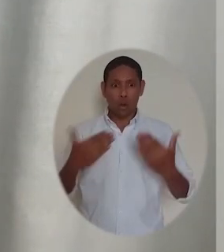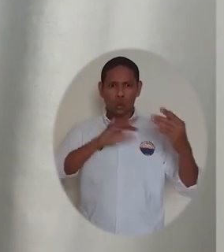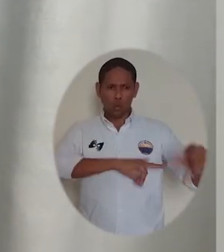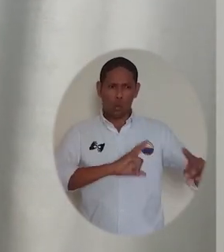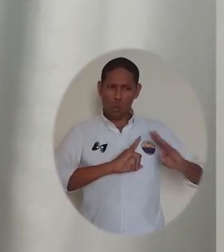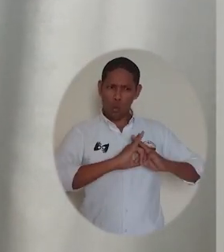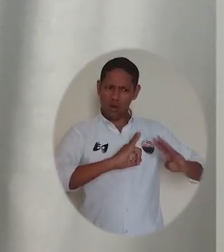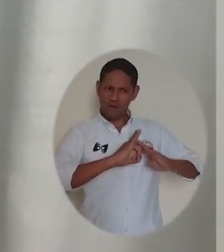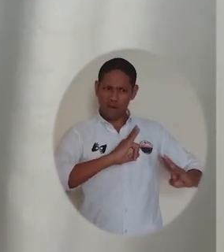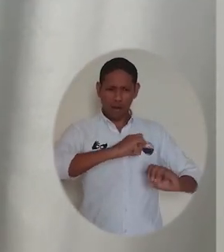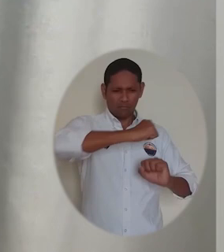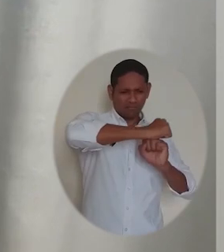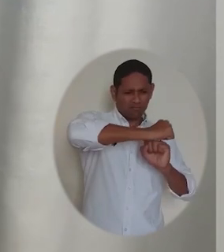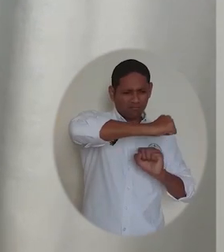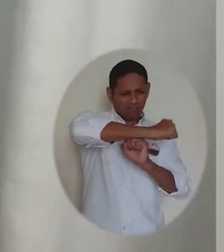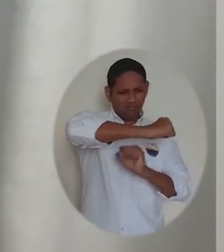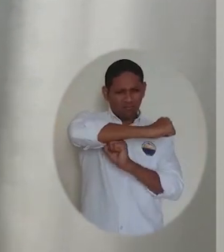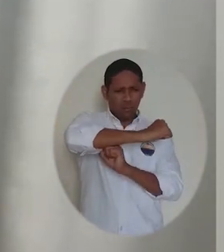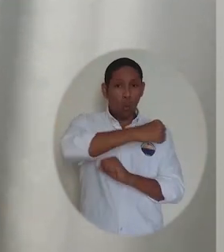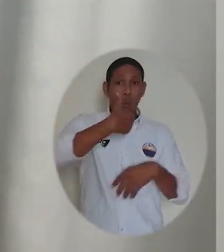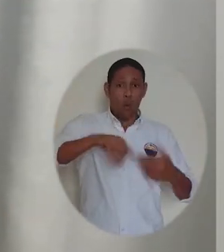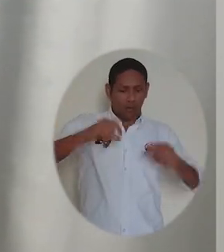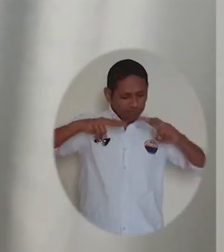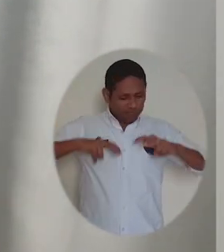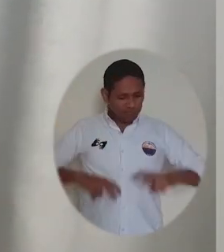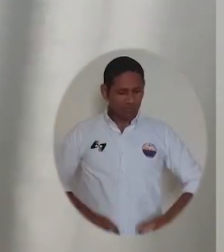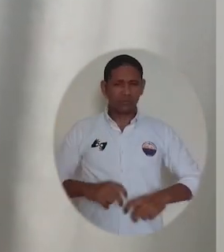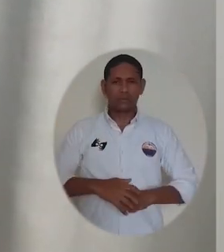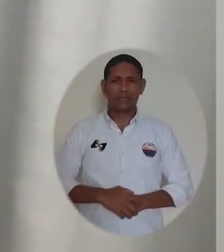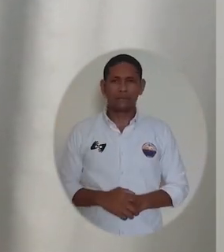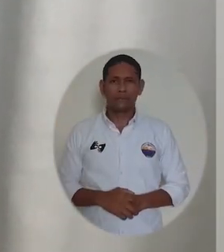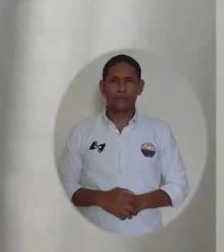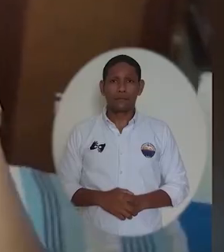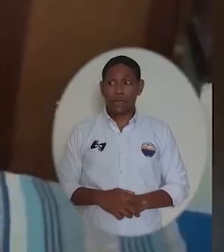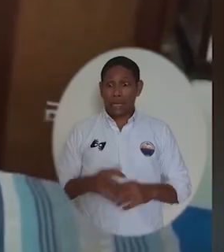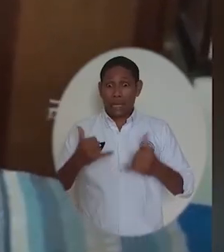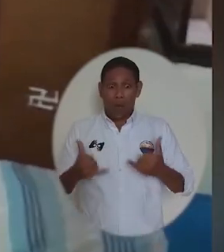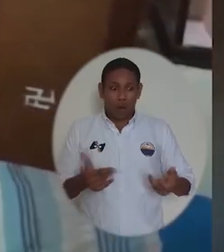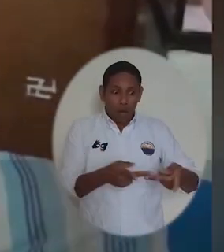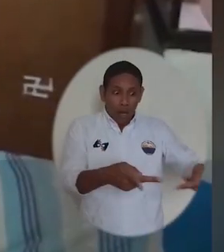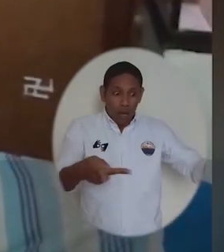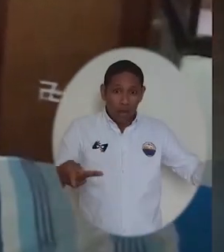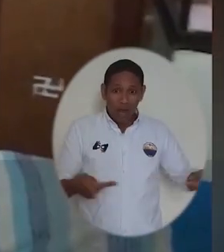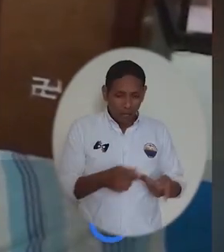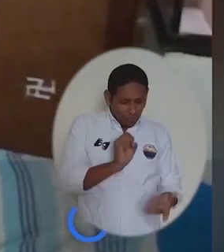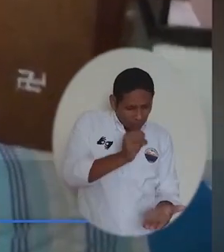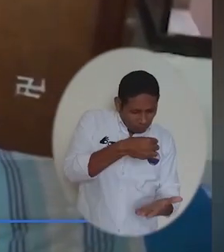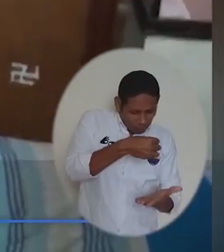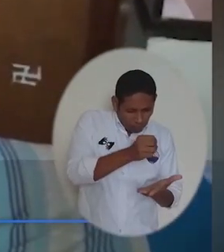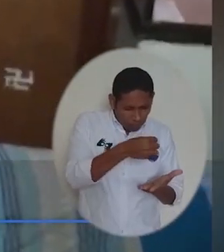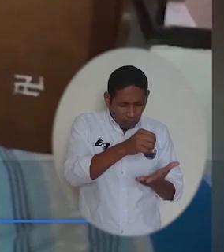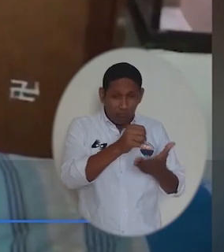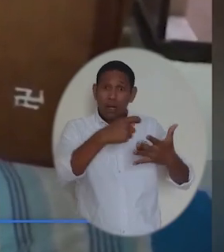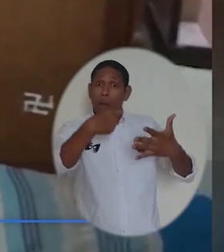destacar como una universidad que su pilar fundamental es la investigación. En este momento, el laboratorio de biología molecular